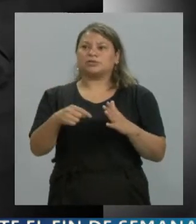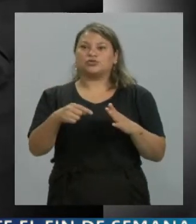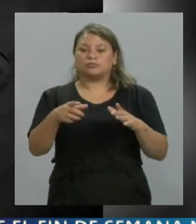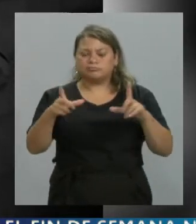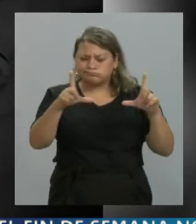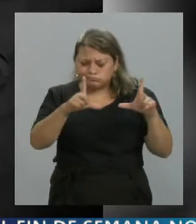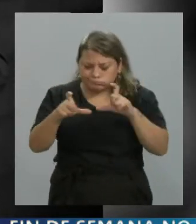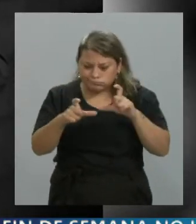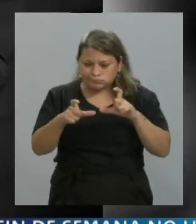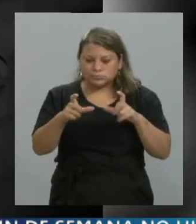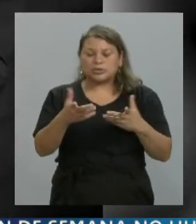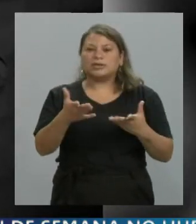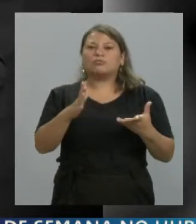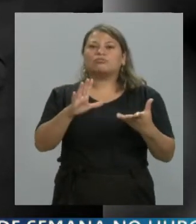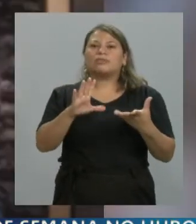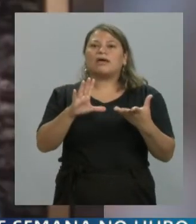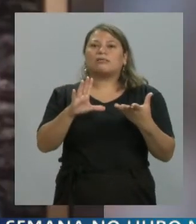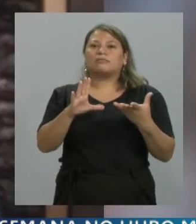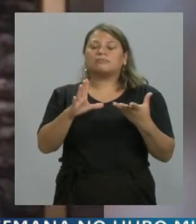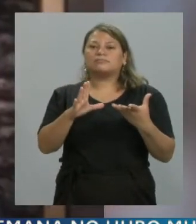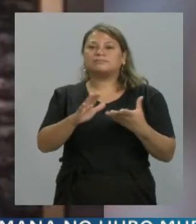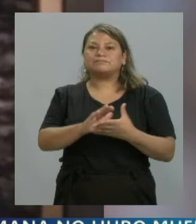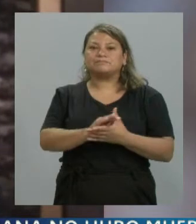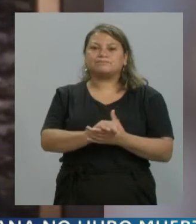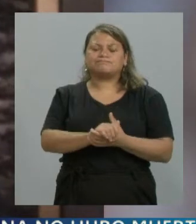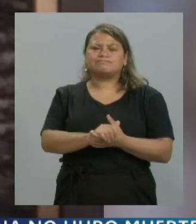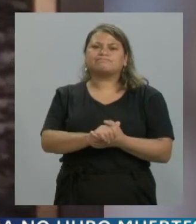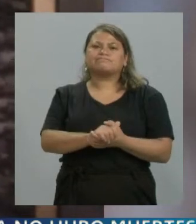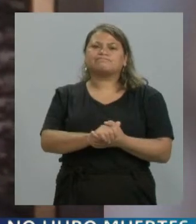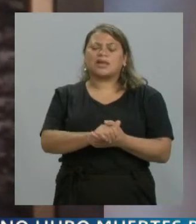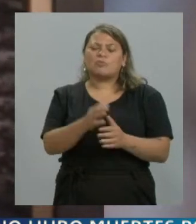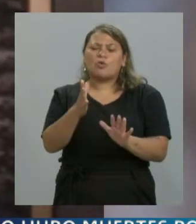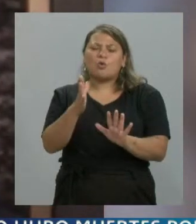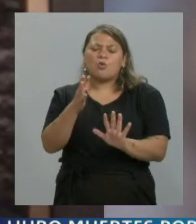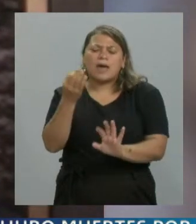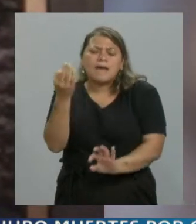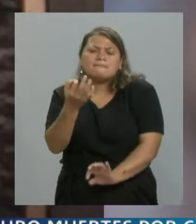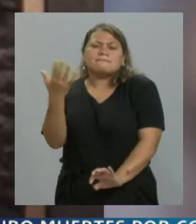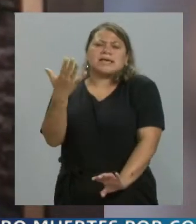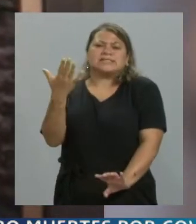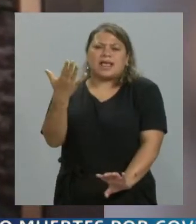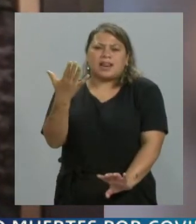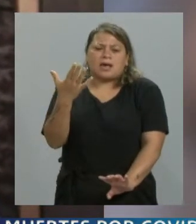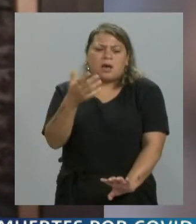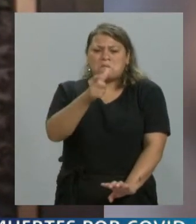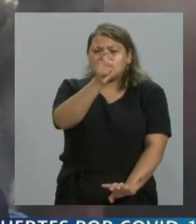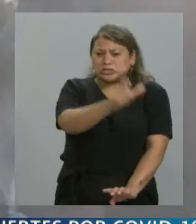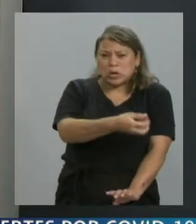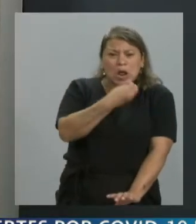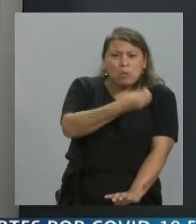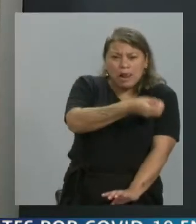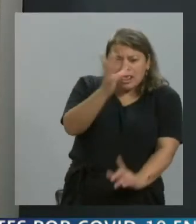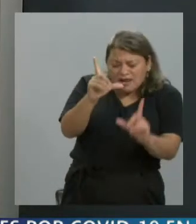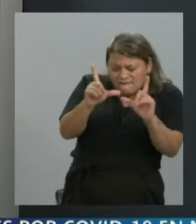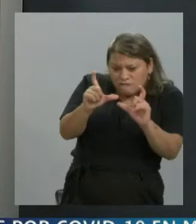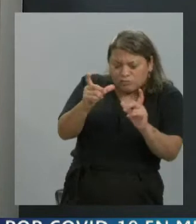lente, y realmente es especial. Digo, no cualquiera, porque a veces incluso cuando uno